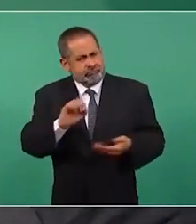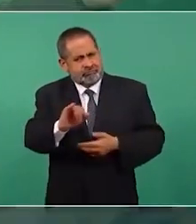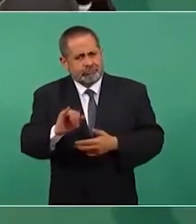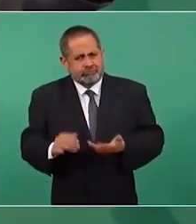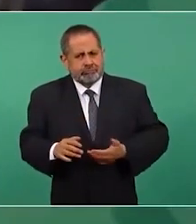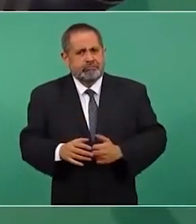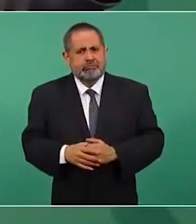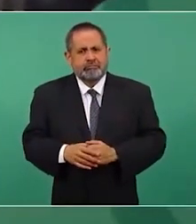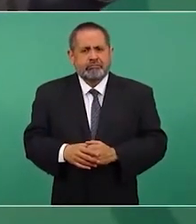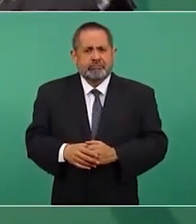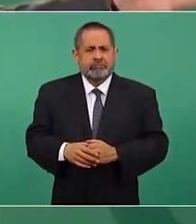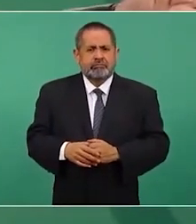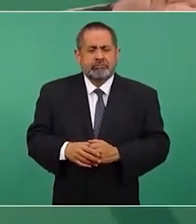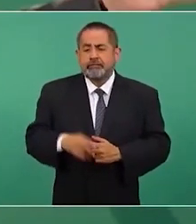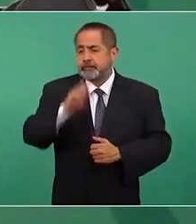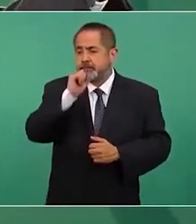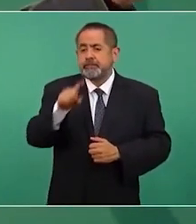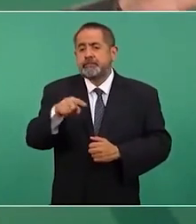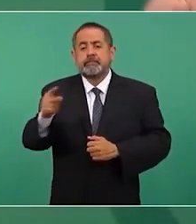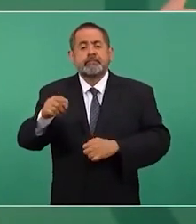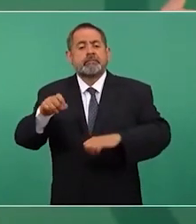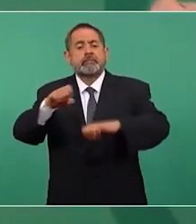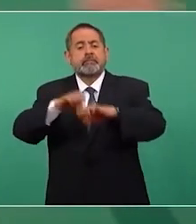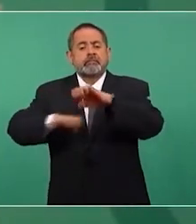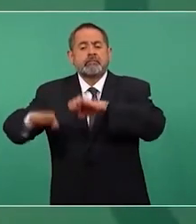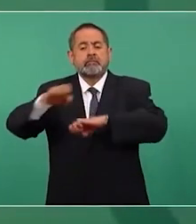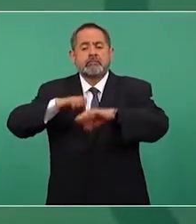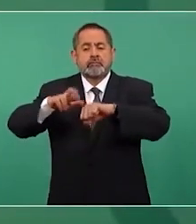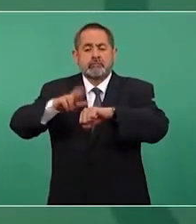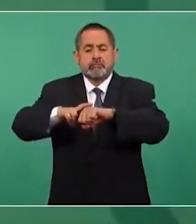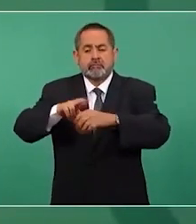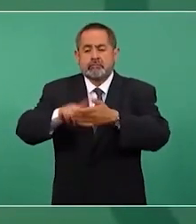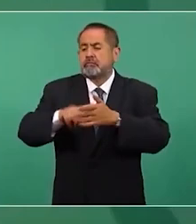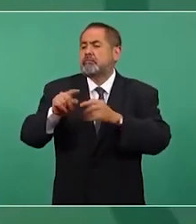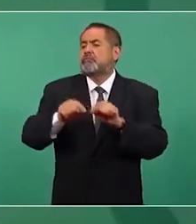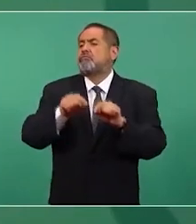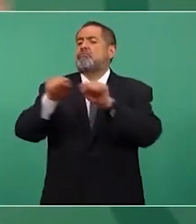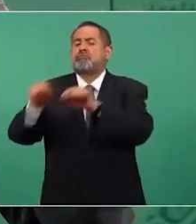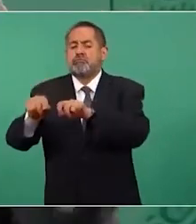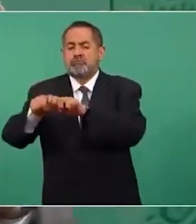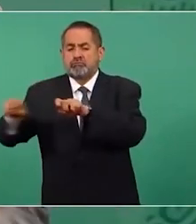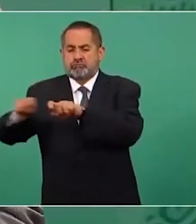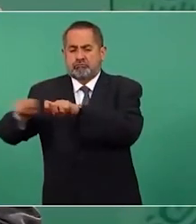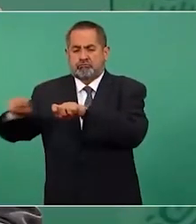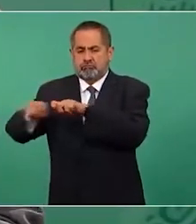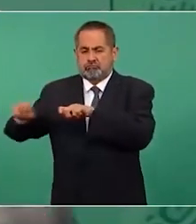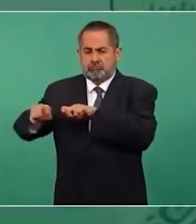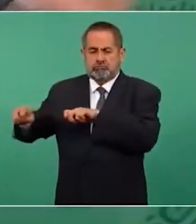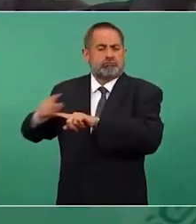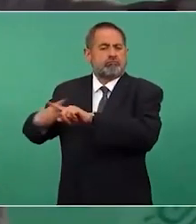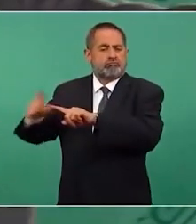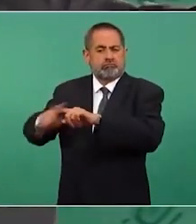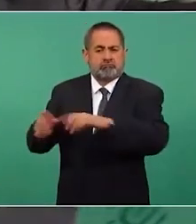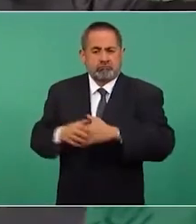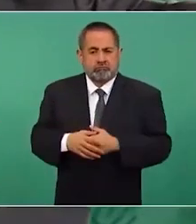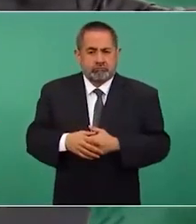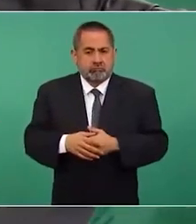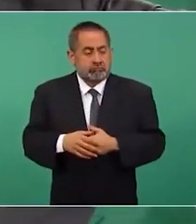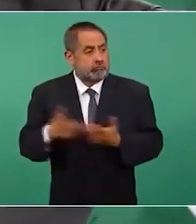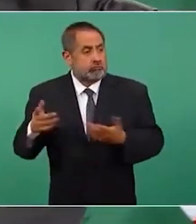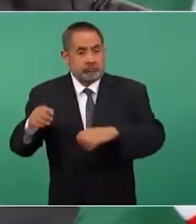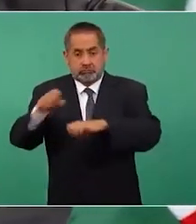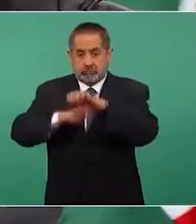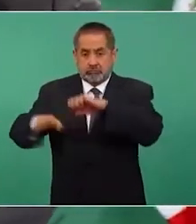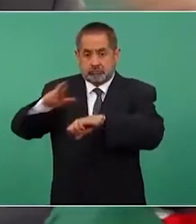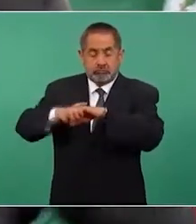los embajadores en otro lugar todos los embajadores y como el embajador de Estados Unidos